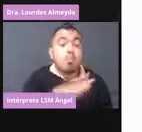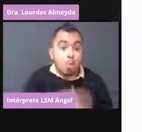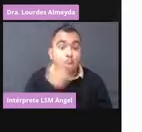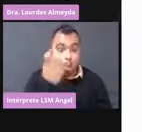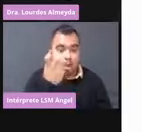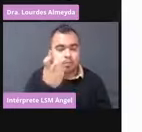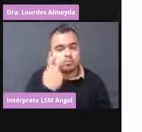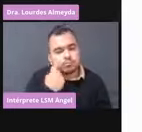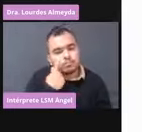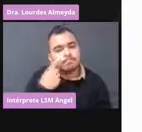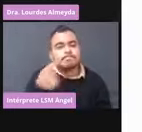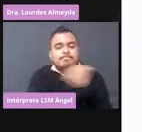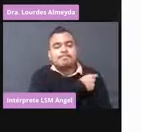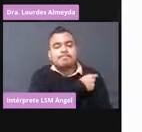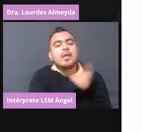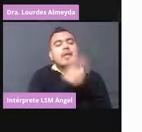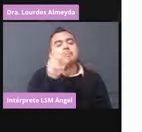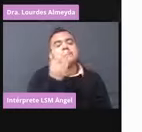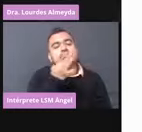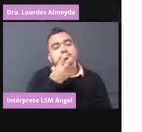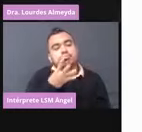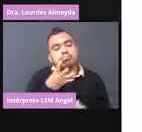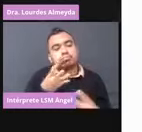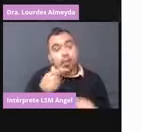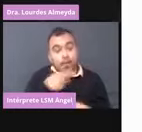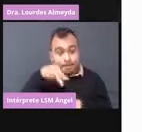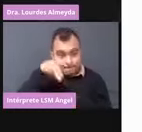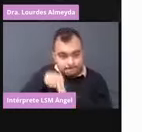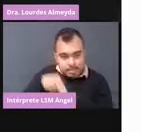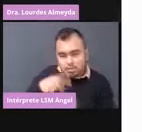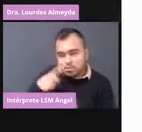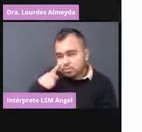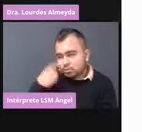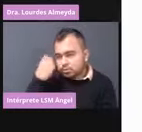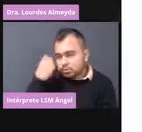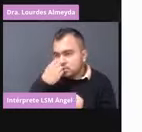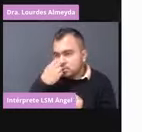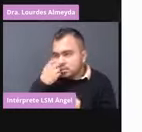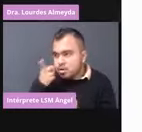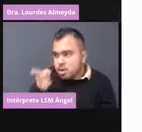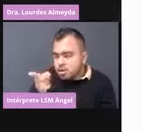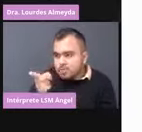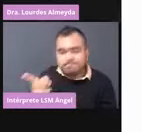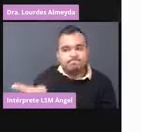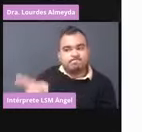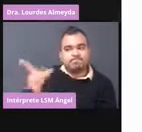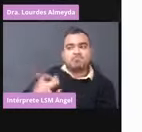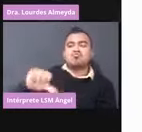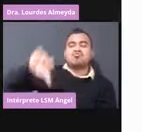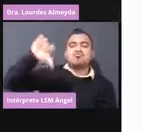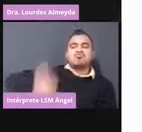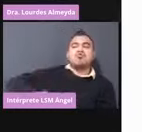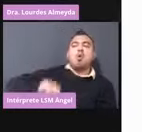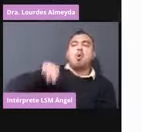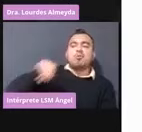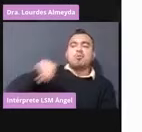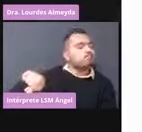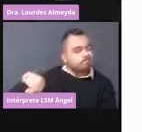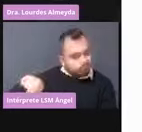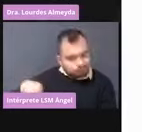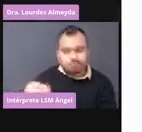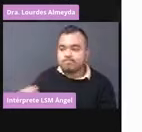observación y el médico observador se debe dar cuenta, inmediatamente se le va a aplicar un